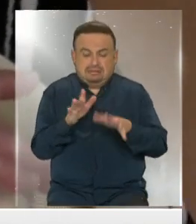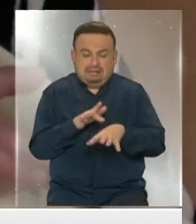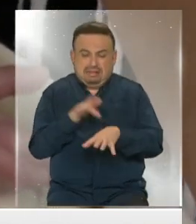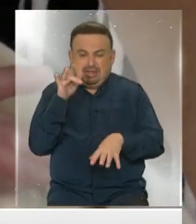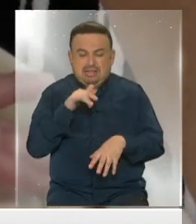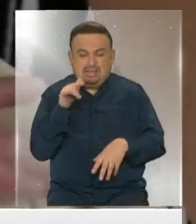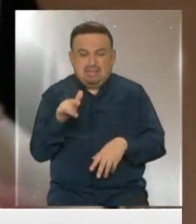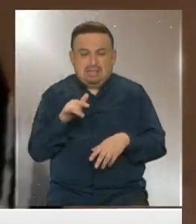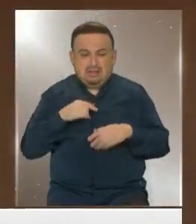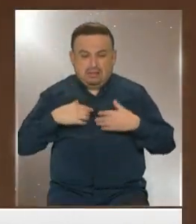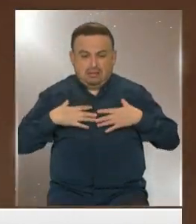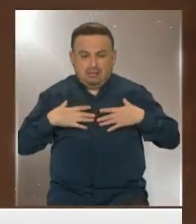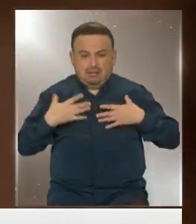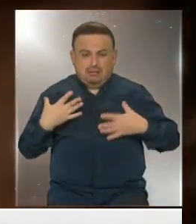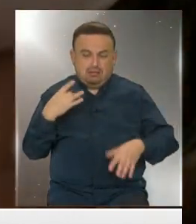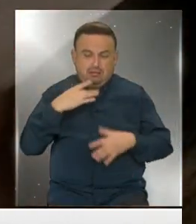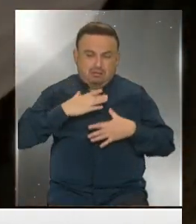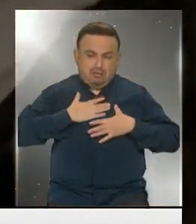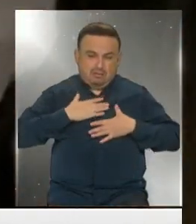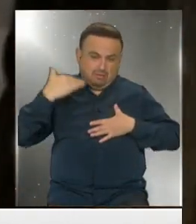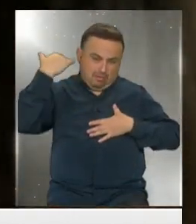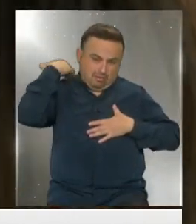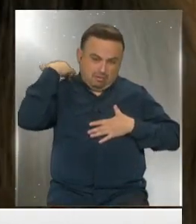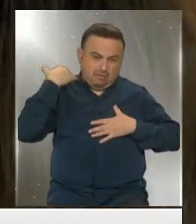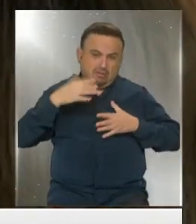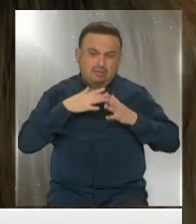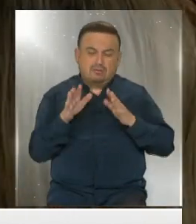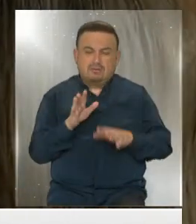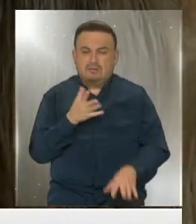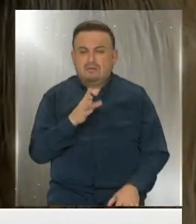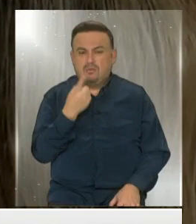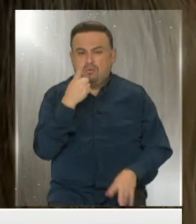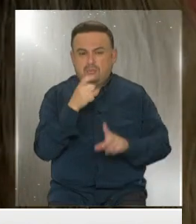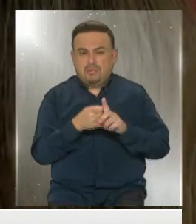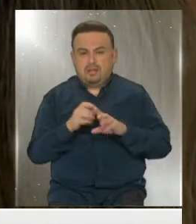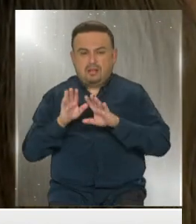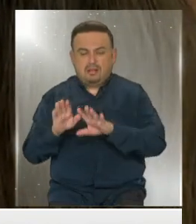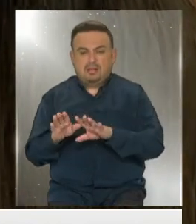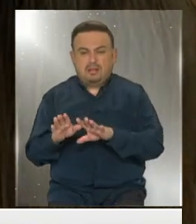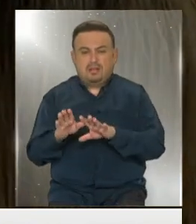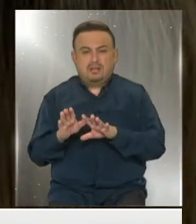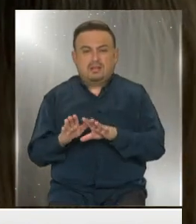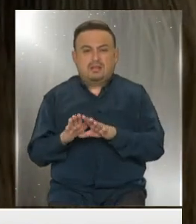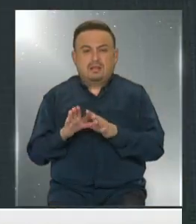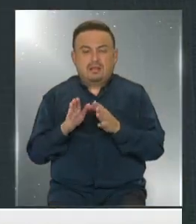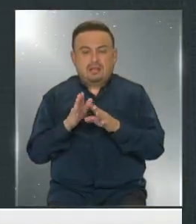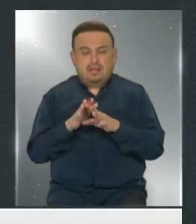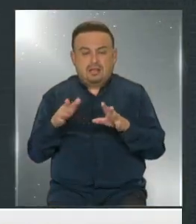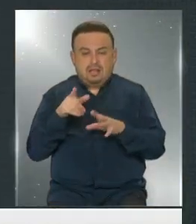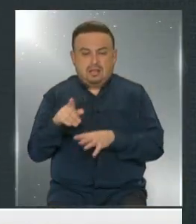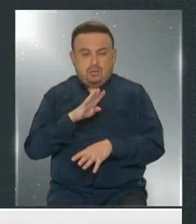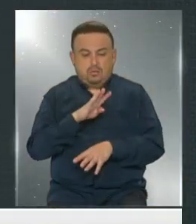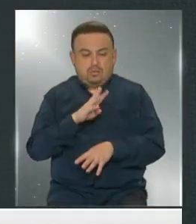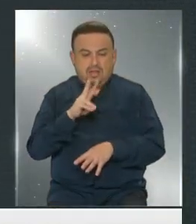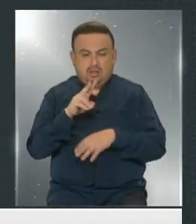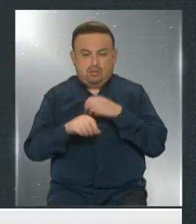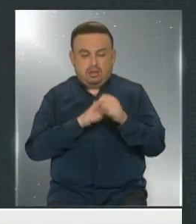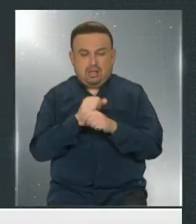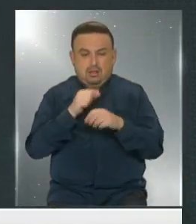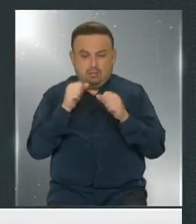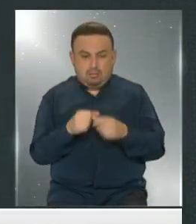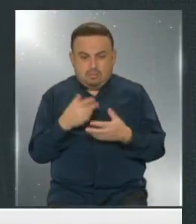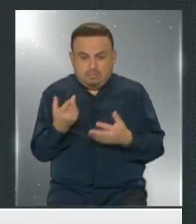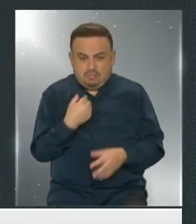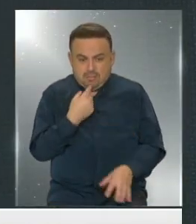que se le manifestaron en ella del COVID-19. Pasó casi un mes, como te comentaba, antes de que esta mujer de 42 años pudiera